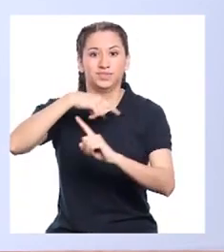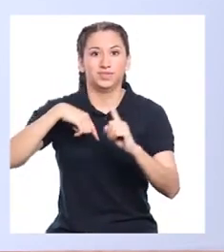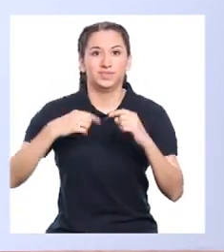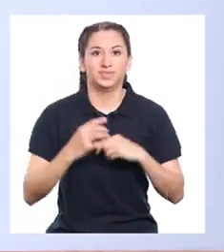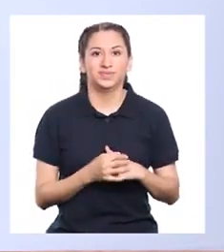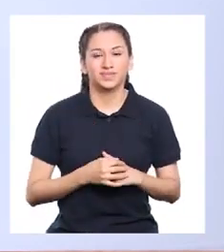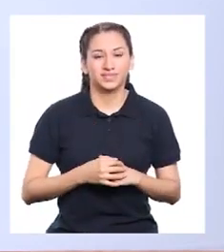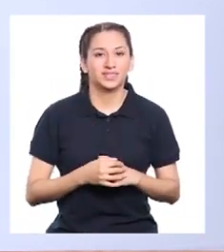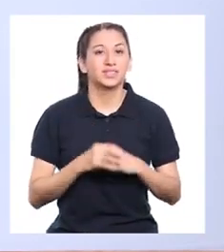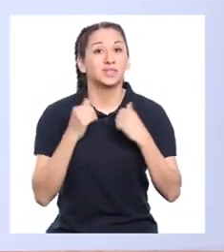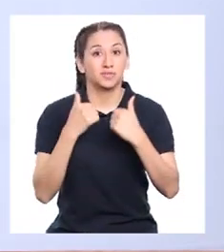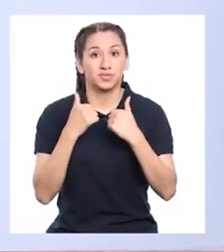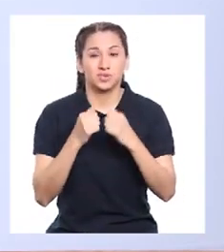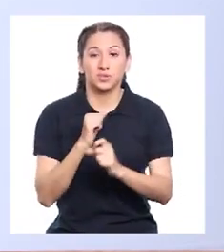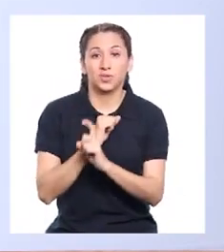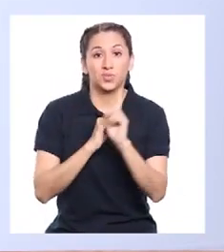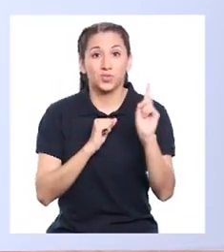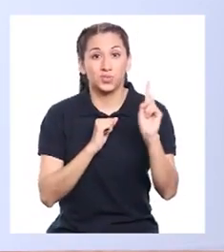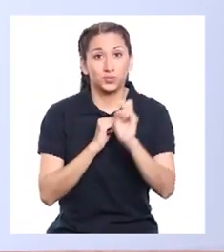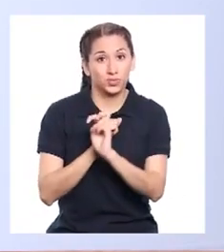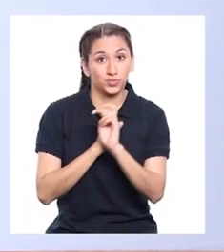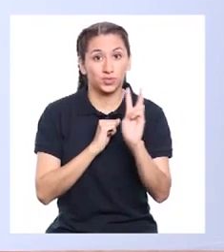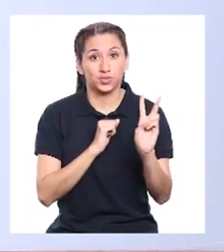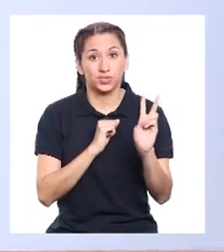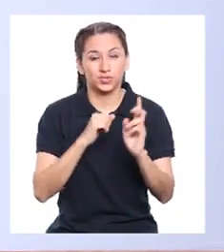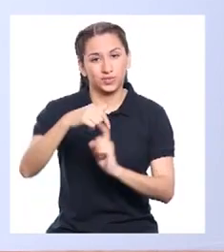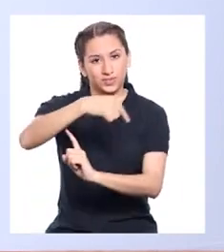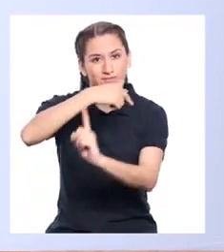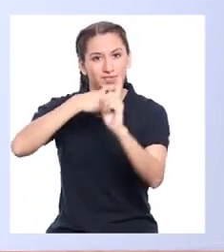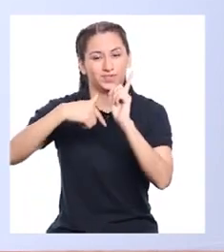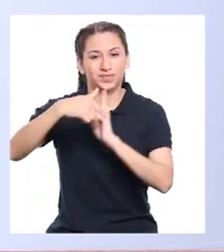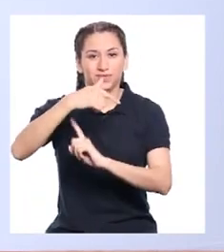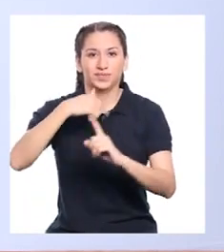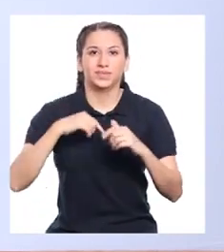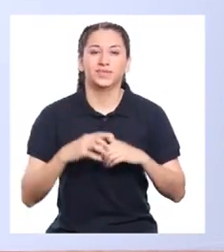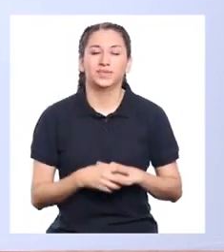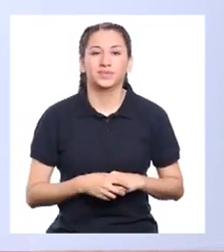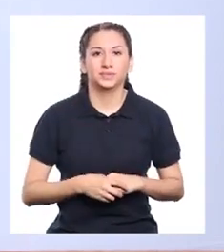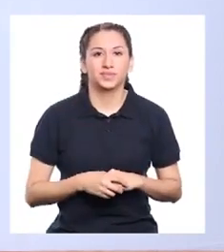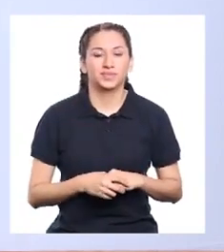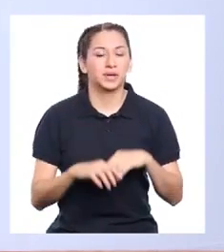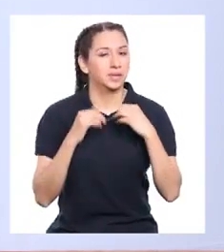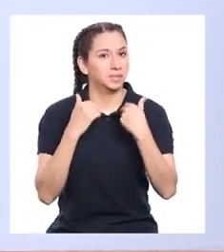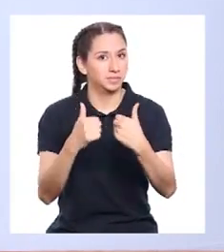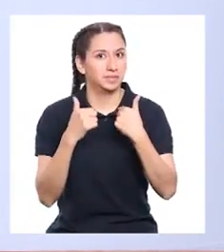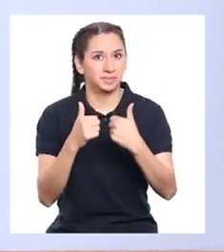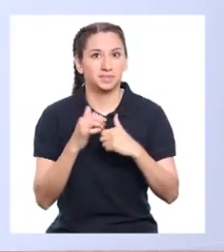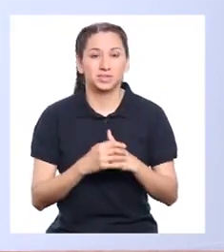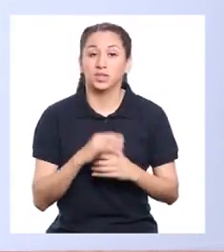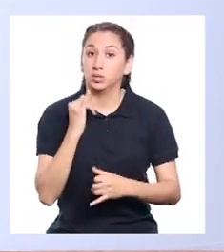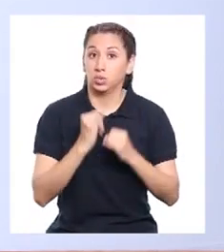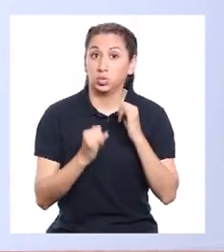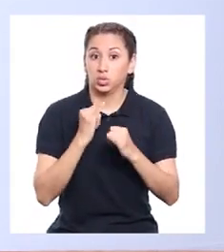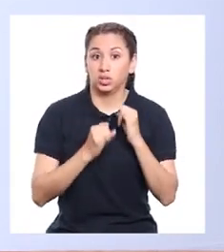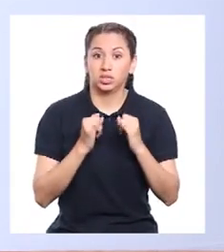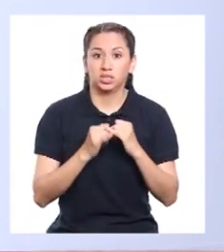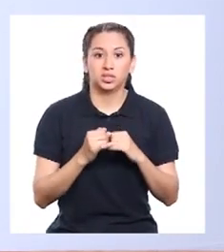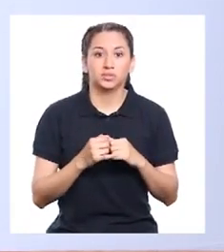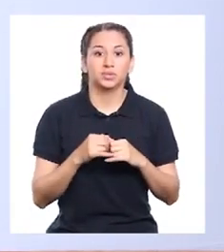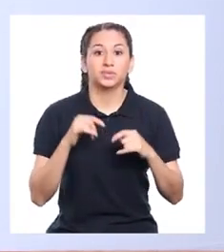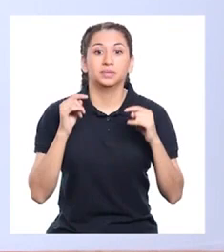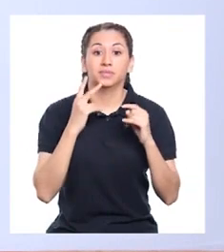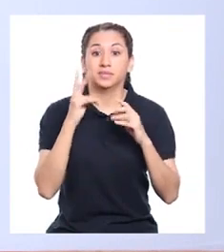Vueltita. Eso es. Uno y dos. Y vueltita. Muy bien. Por último,